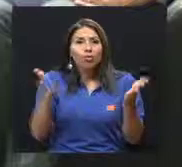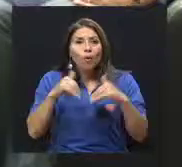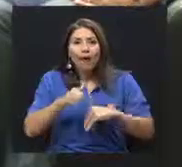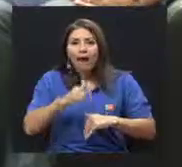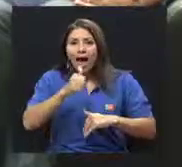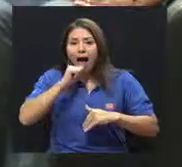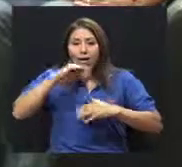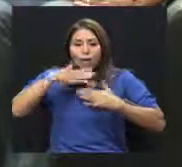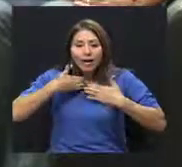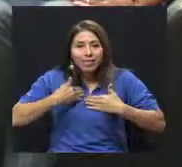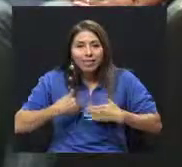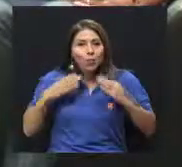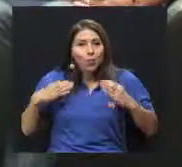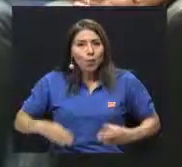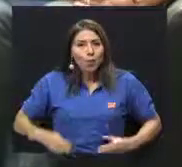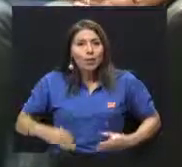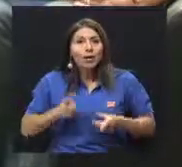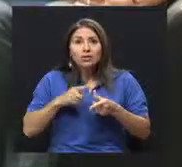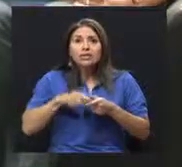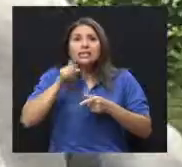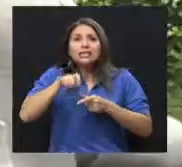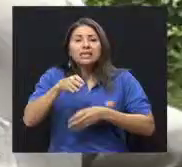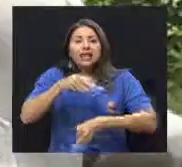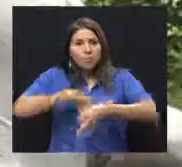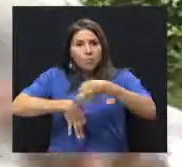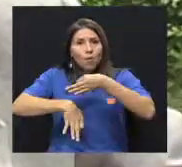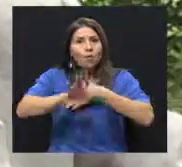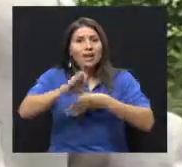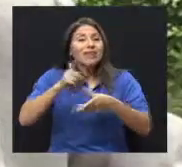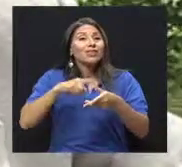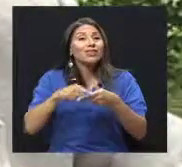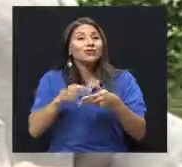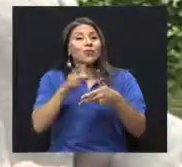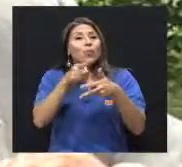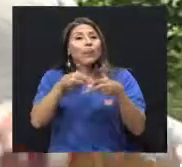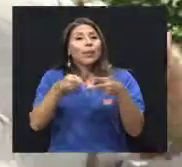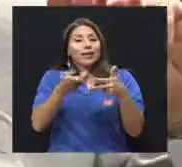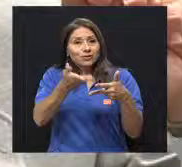reponer porque hay otros receptores que le dicen necesito agua. Entonces tenemos la triada.